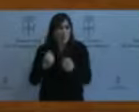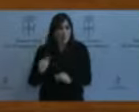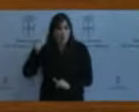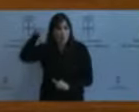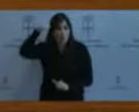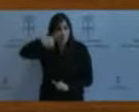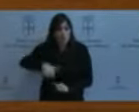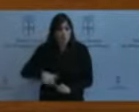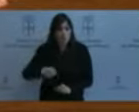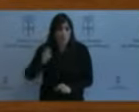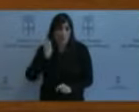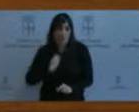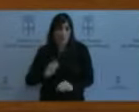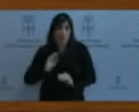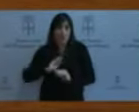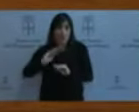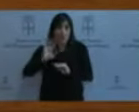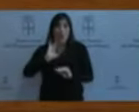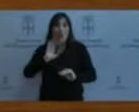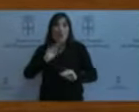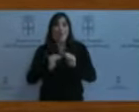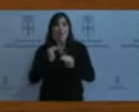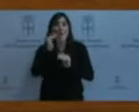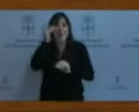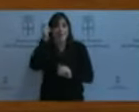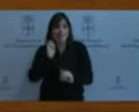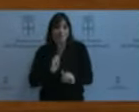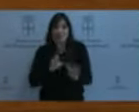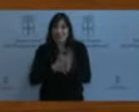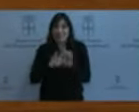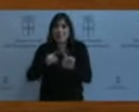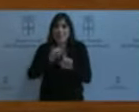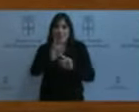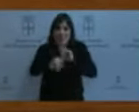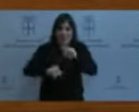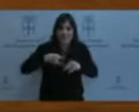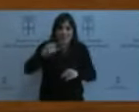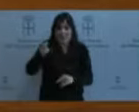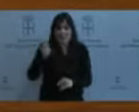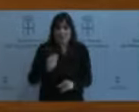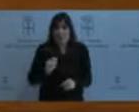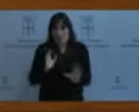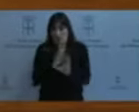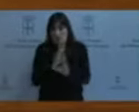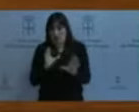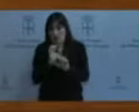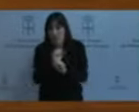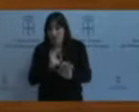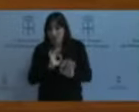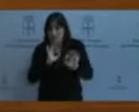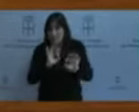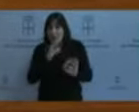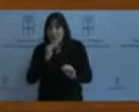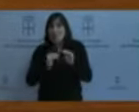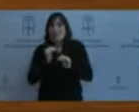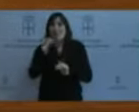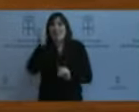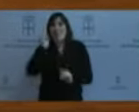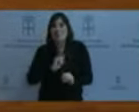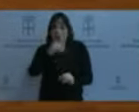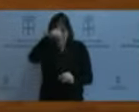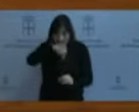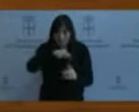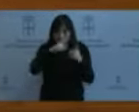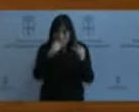profesional, que es un complemento salarial encubierto. Porque la carrera profesional en Asturias se ha hecho de otra manera.